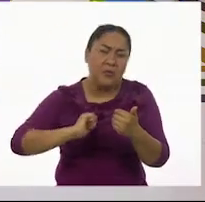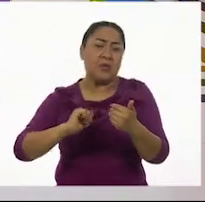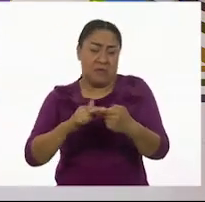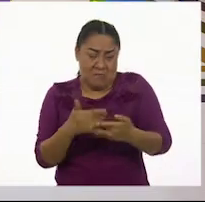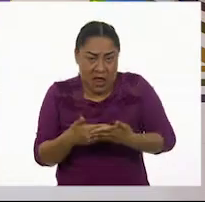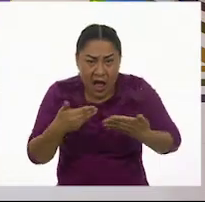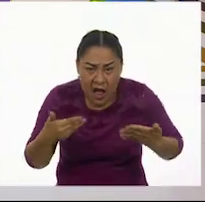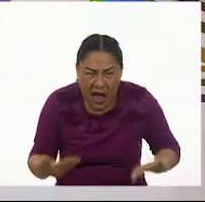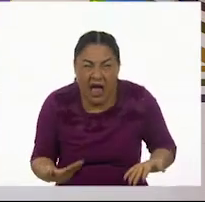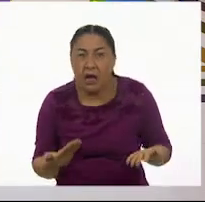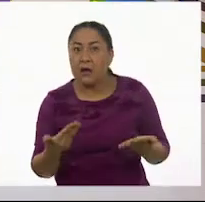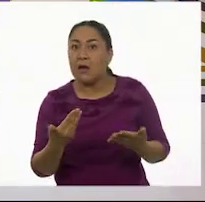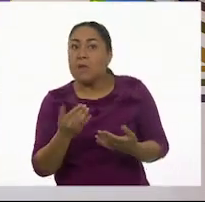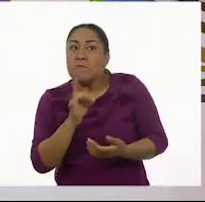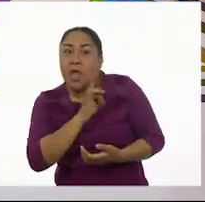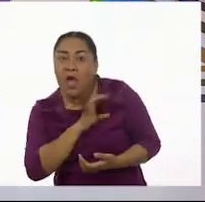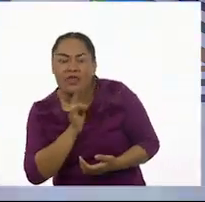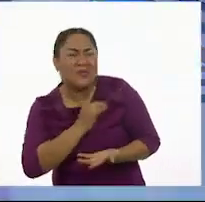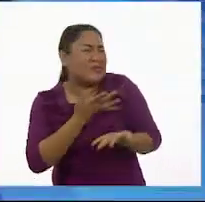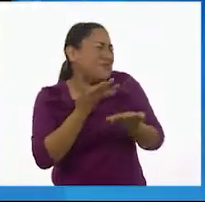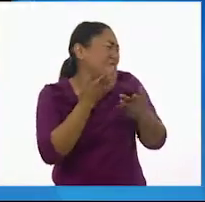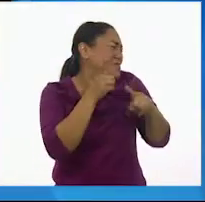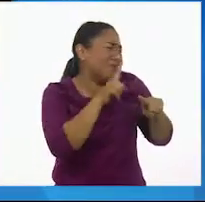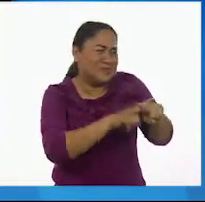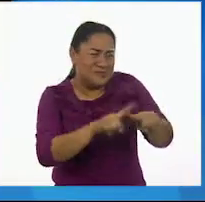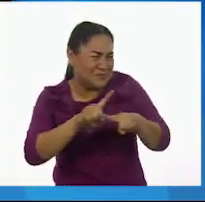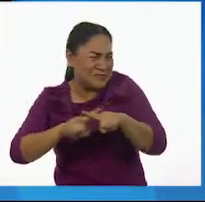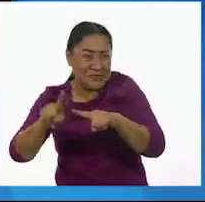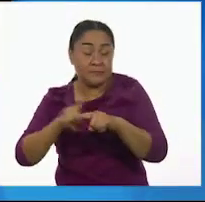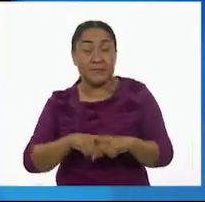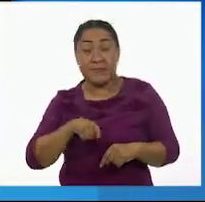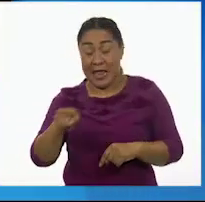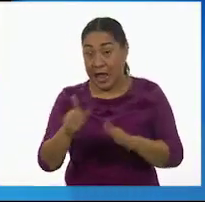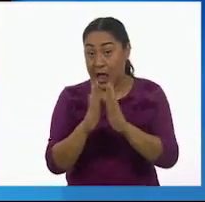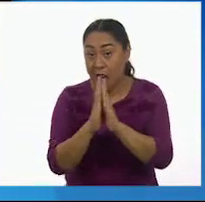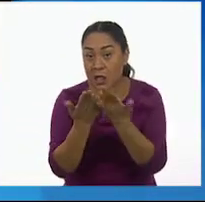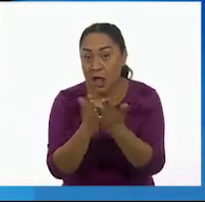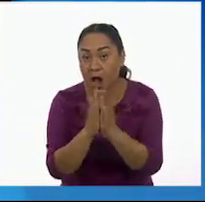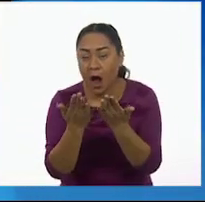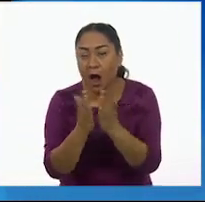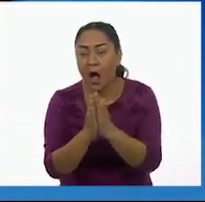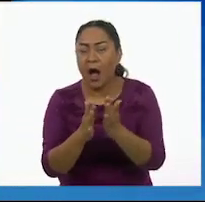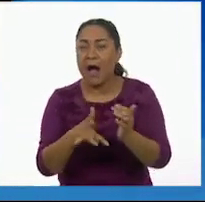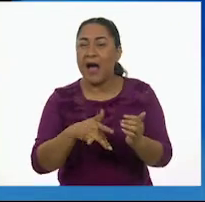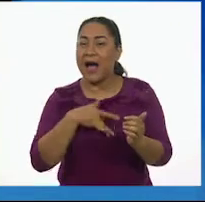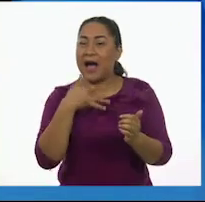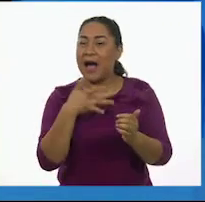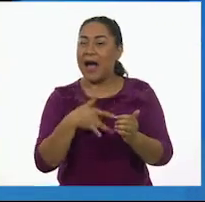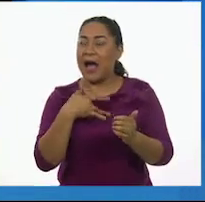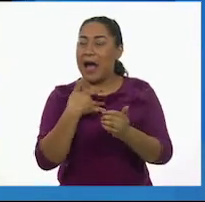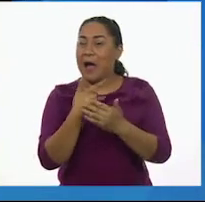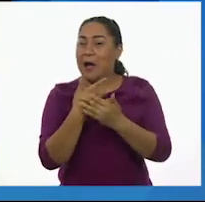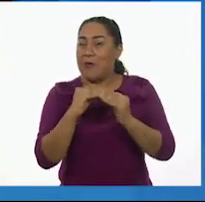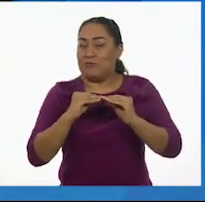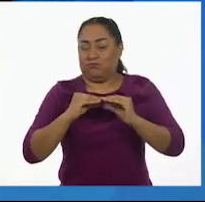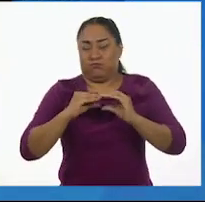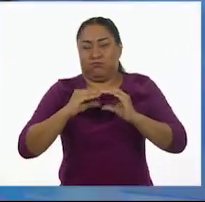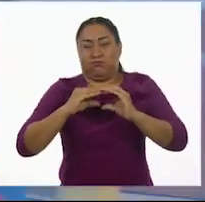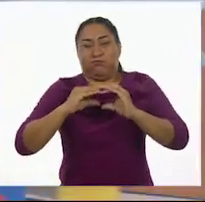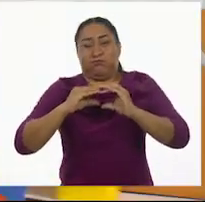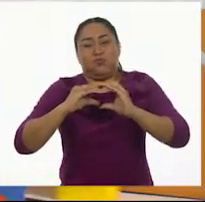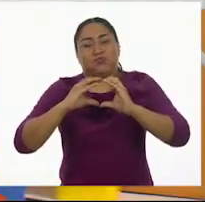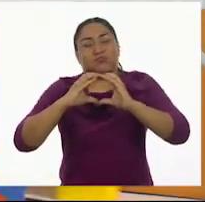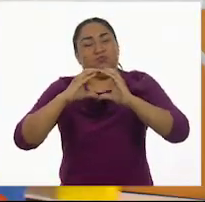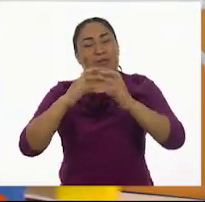de miedo, de todo. El libro empezó a estar gordo, gordo.